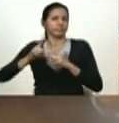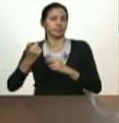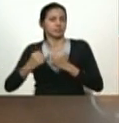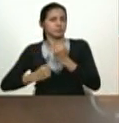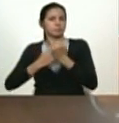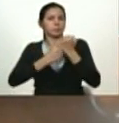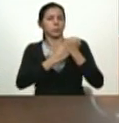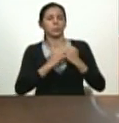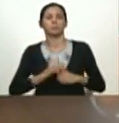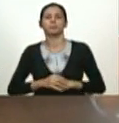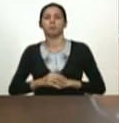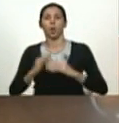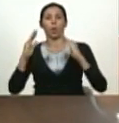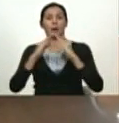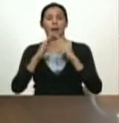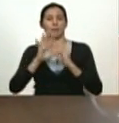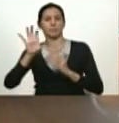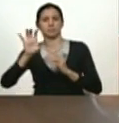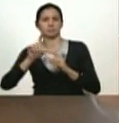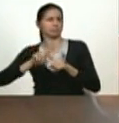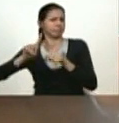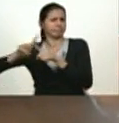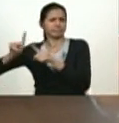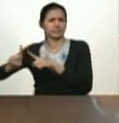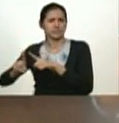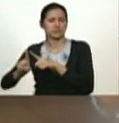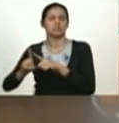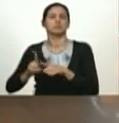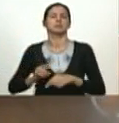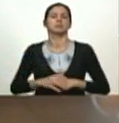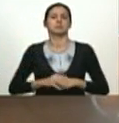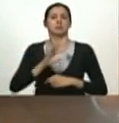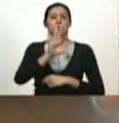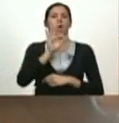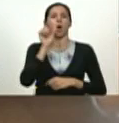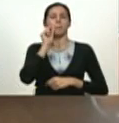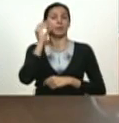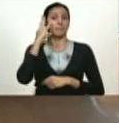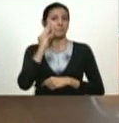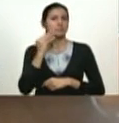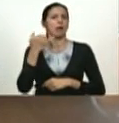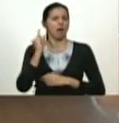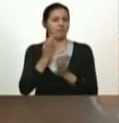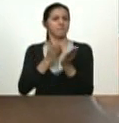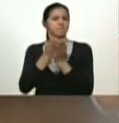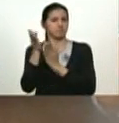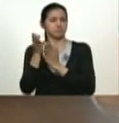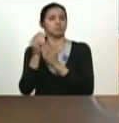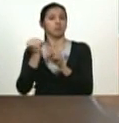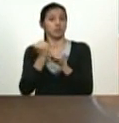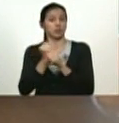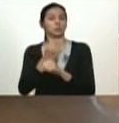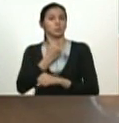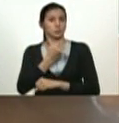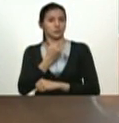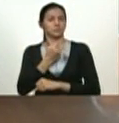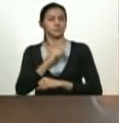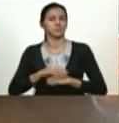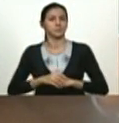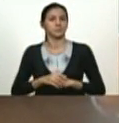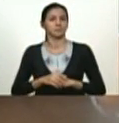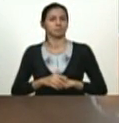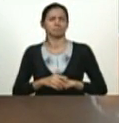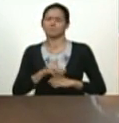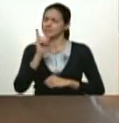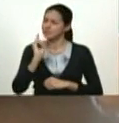la misión hogares de la patria etcétera por eso he designado un hombre de experiencia leal trabajador al cual le tengo